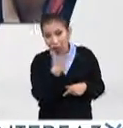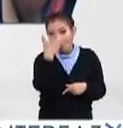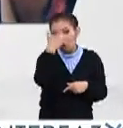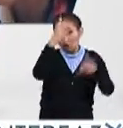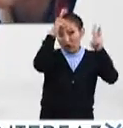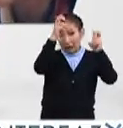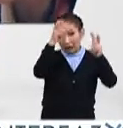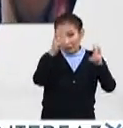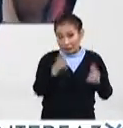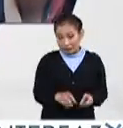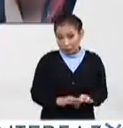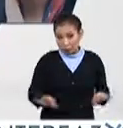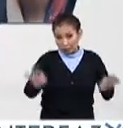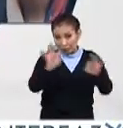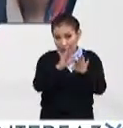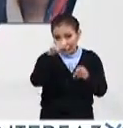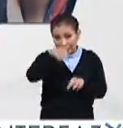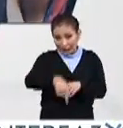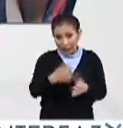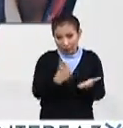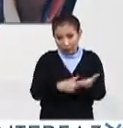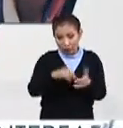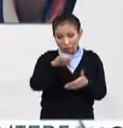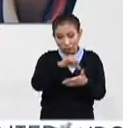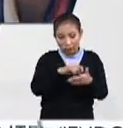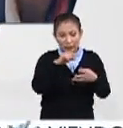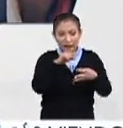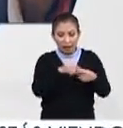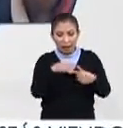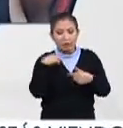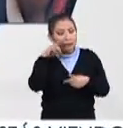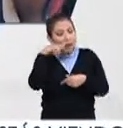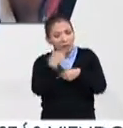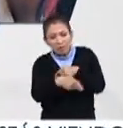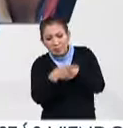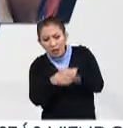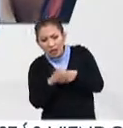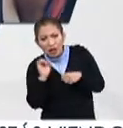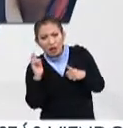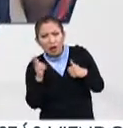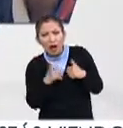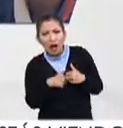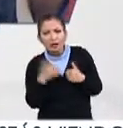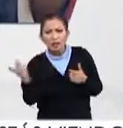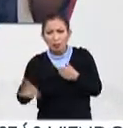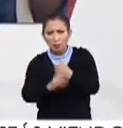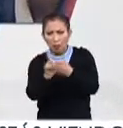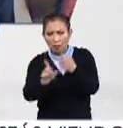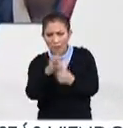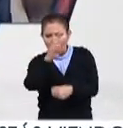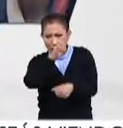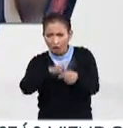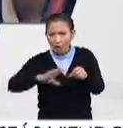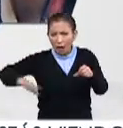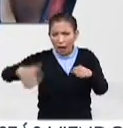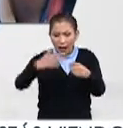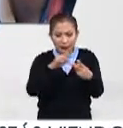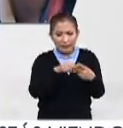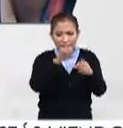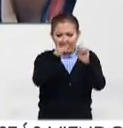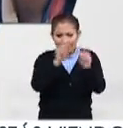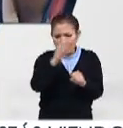temáticos principales en el consorcio, que son la estimación de riesgos, por ejemplo, antecedentes naturales, sistemas